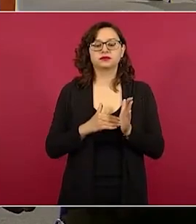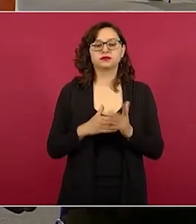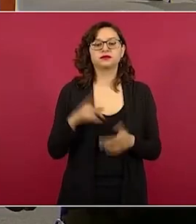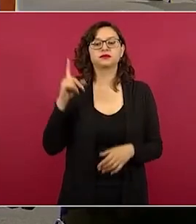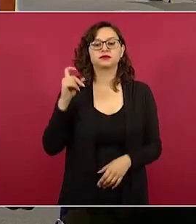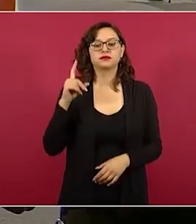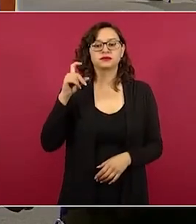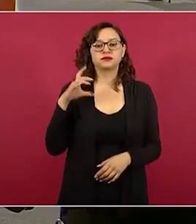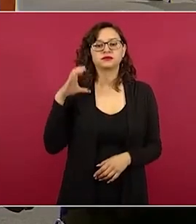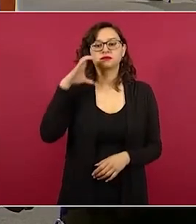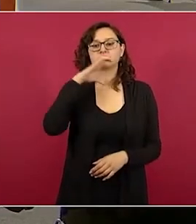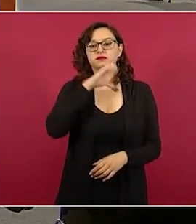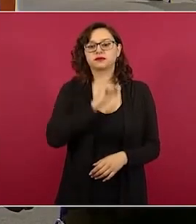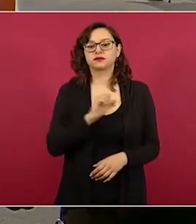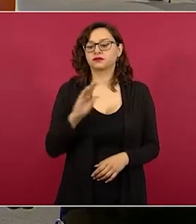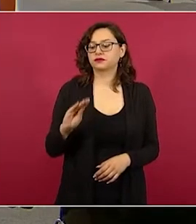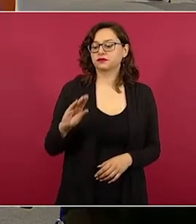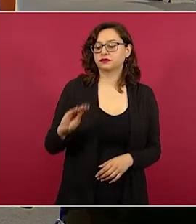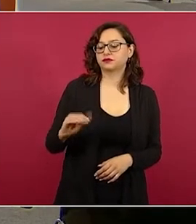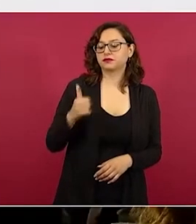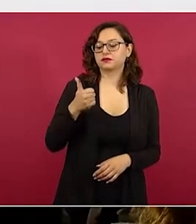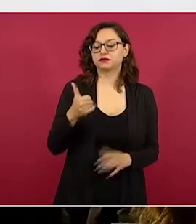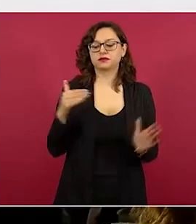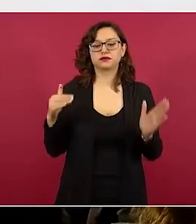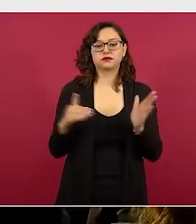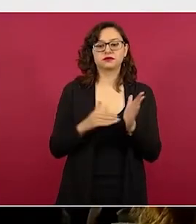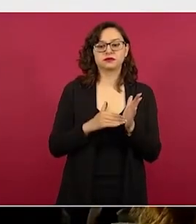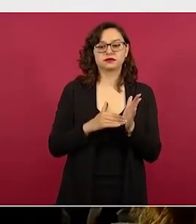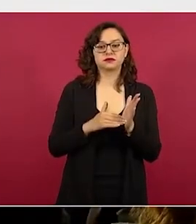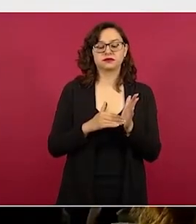Aguascalientes, 96 mil.